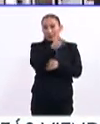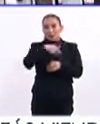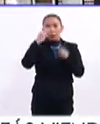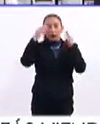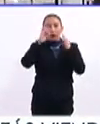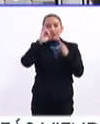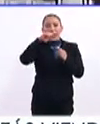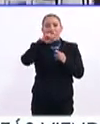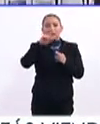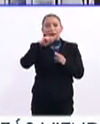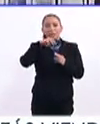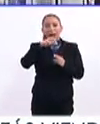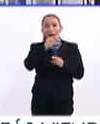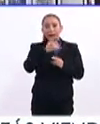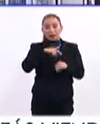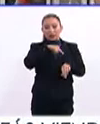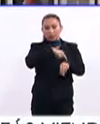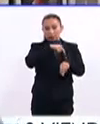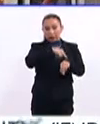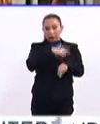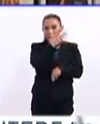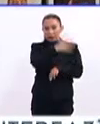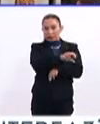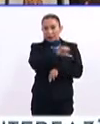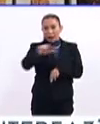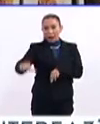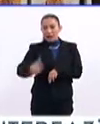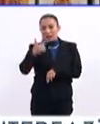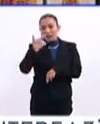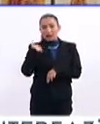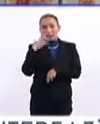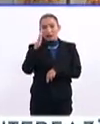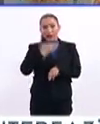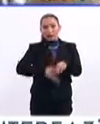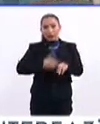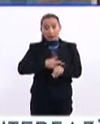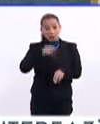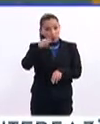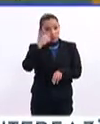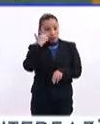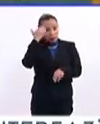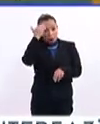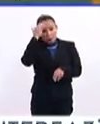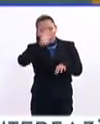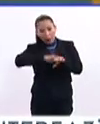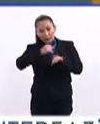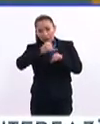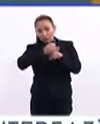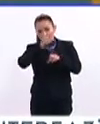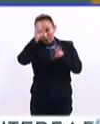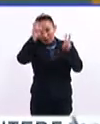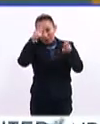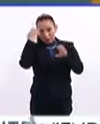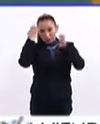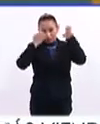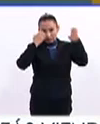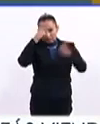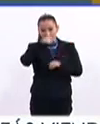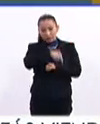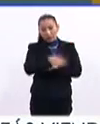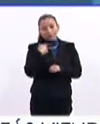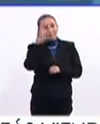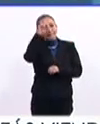en el Museo Franz Mayer en un horario de 10 a 17 horas. Si quieres conocer más información sobre la Bienal,